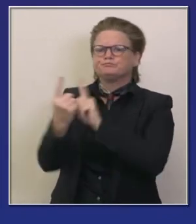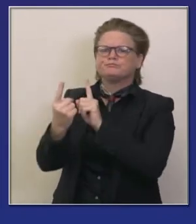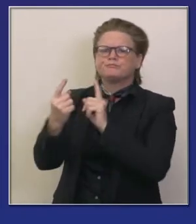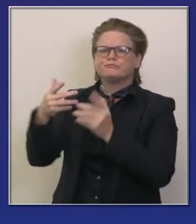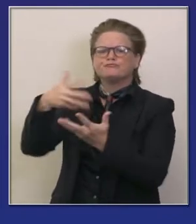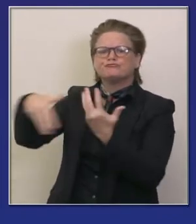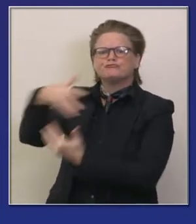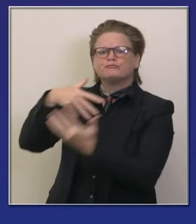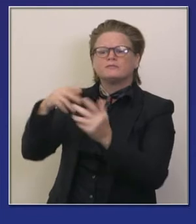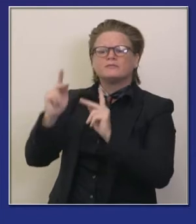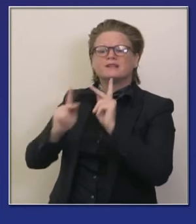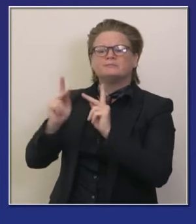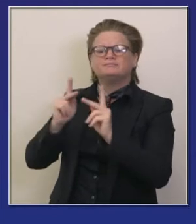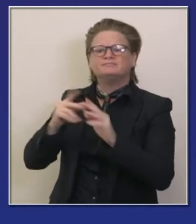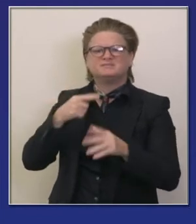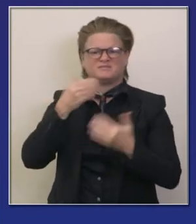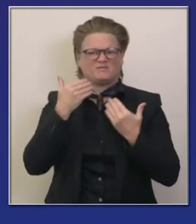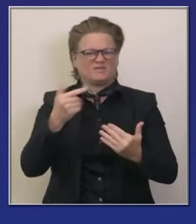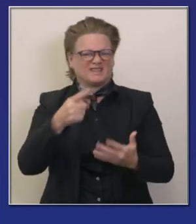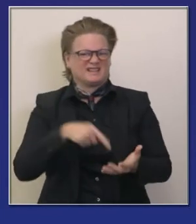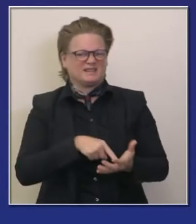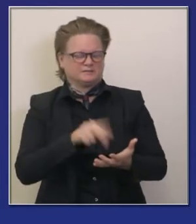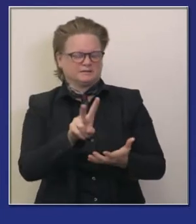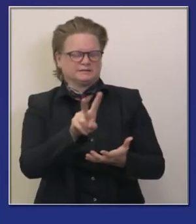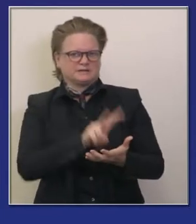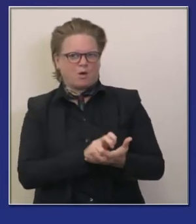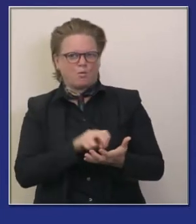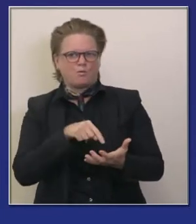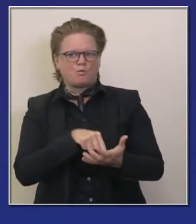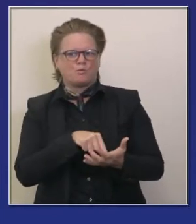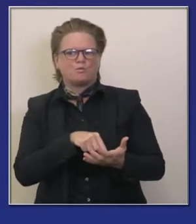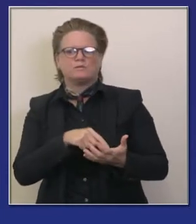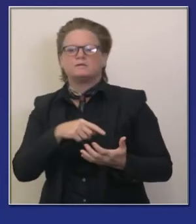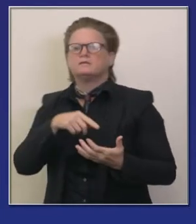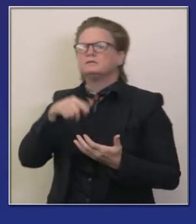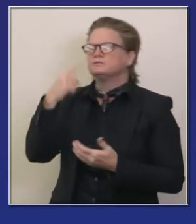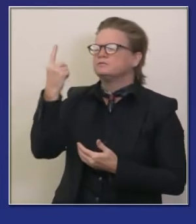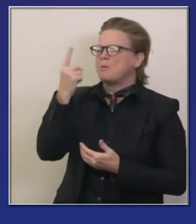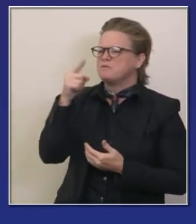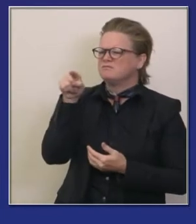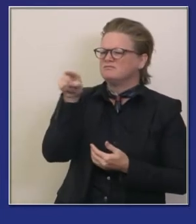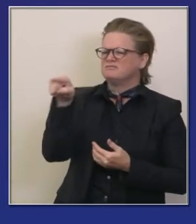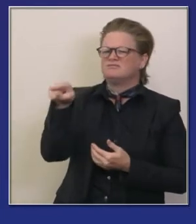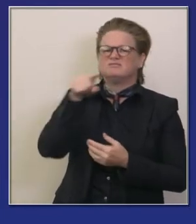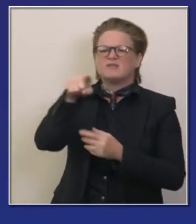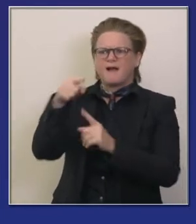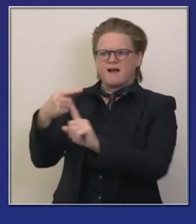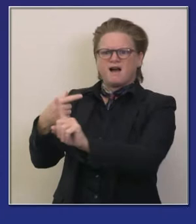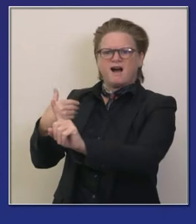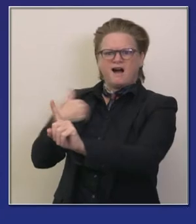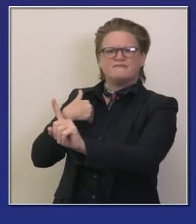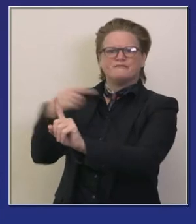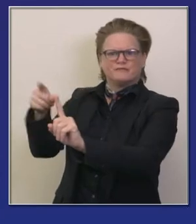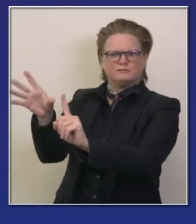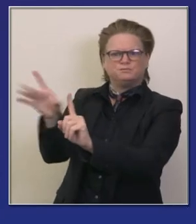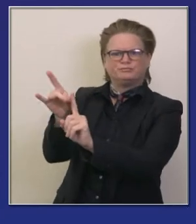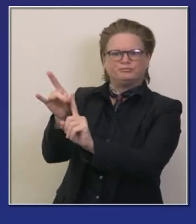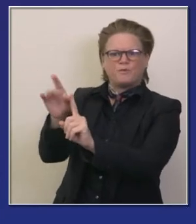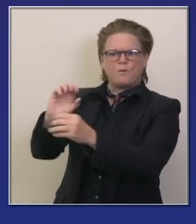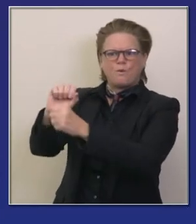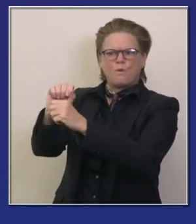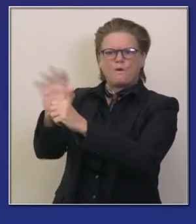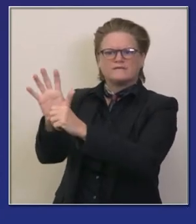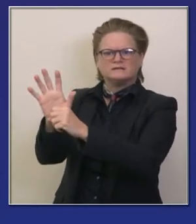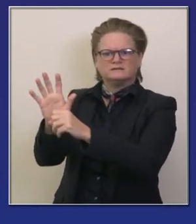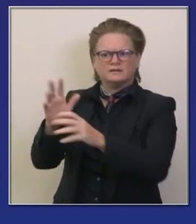han estado en contacto con usted que recibe reciba notificación de posible exposición en relación a la transmisión de esta enfermedad les